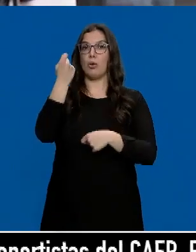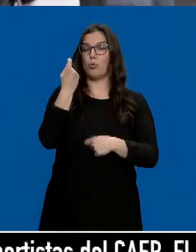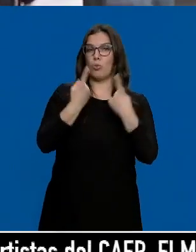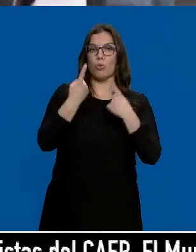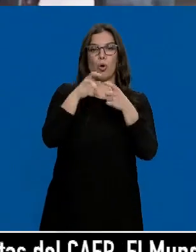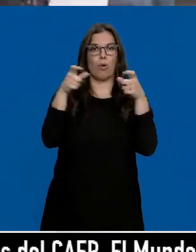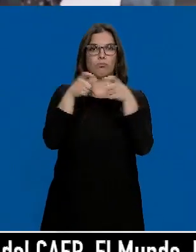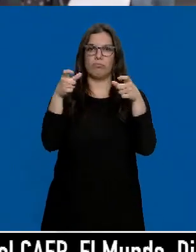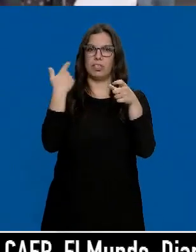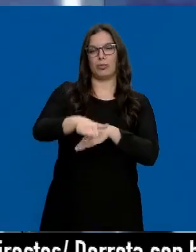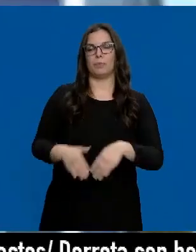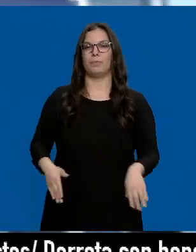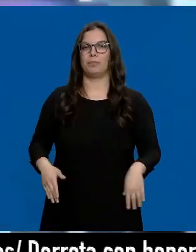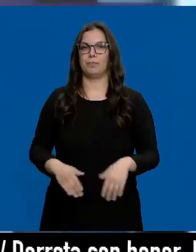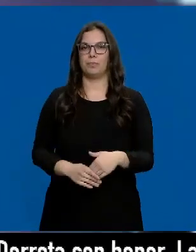completamente agotados.